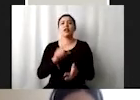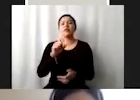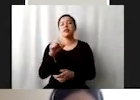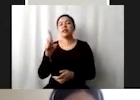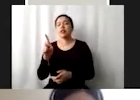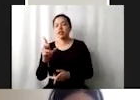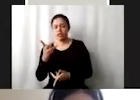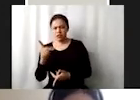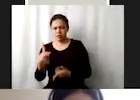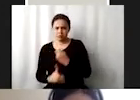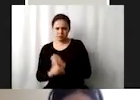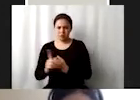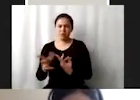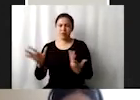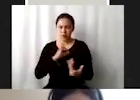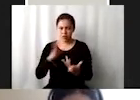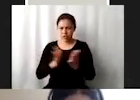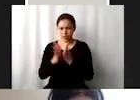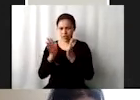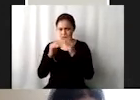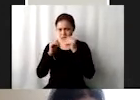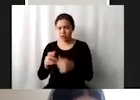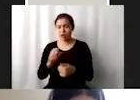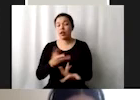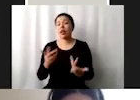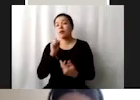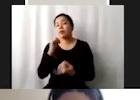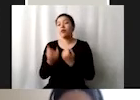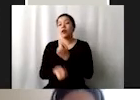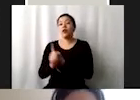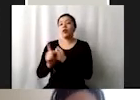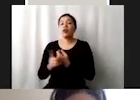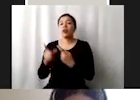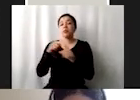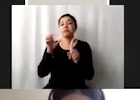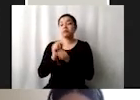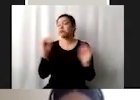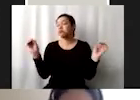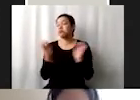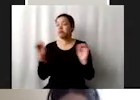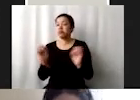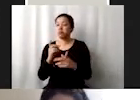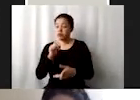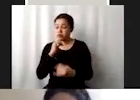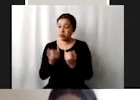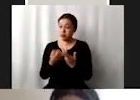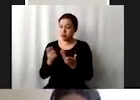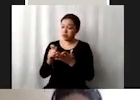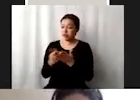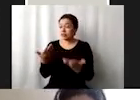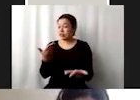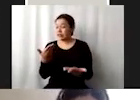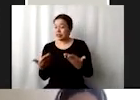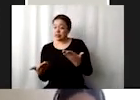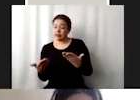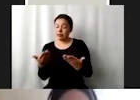una meta que se considera todavía no cumplida a pesar de lo ambigüe que está redactada, ese es otro aspecto, si ustedes